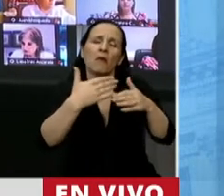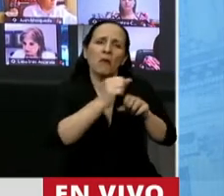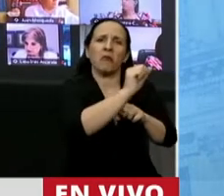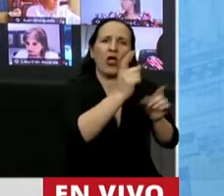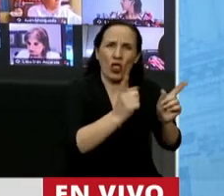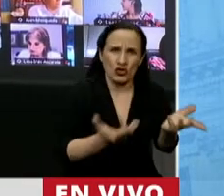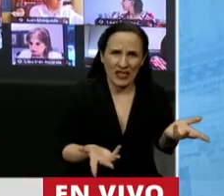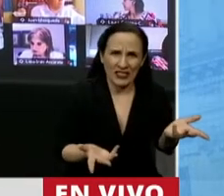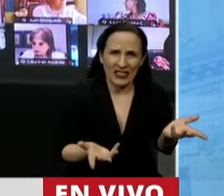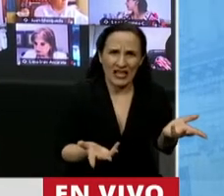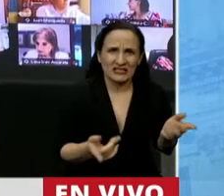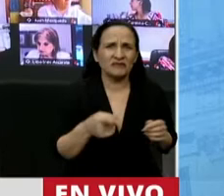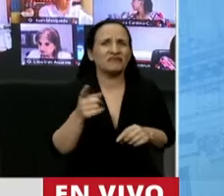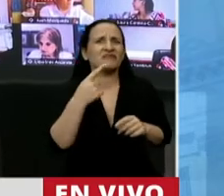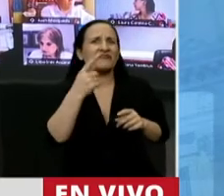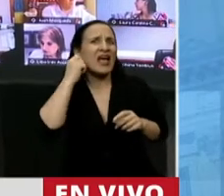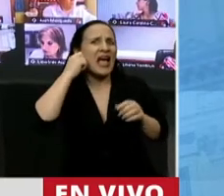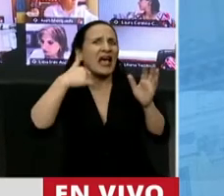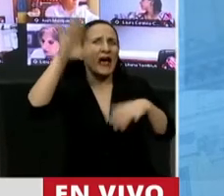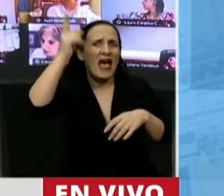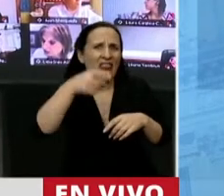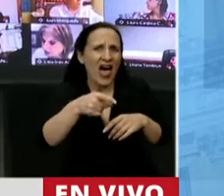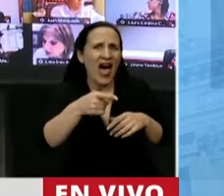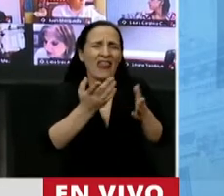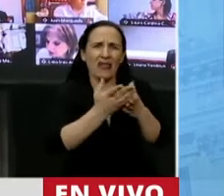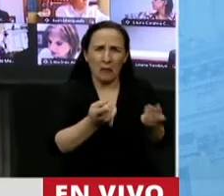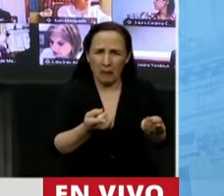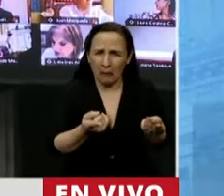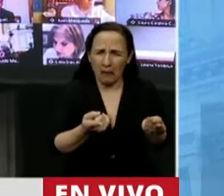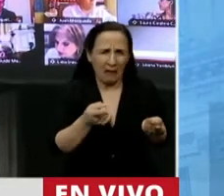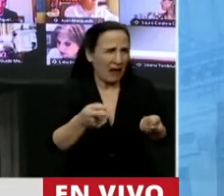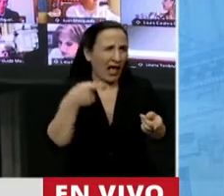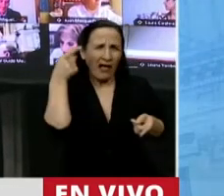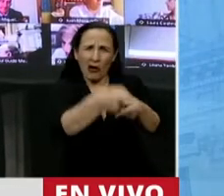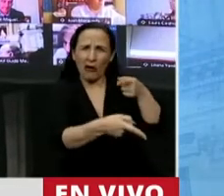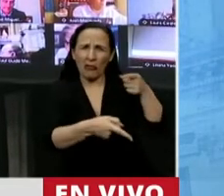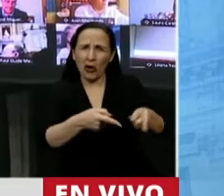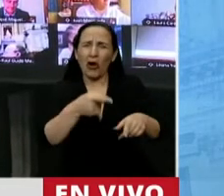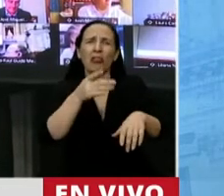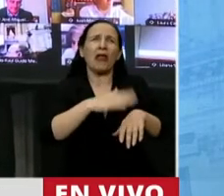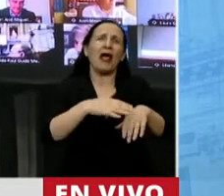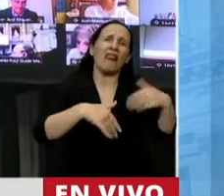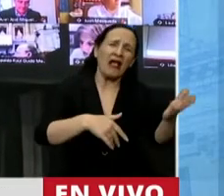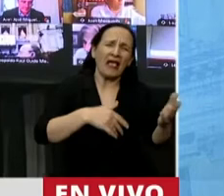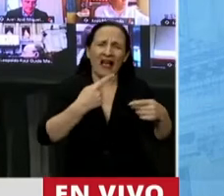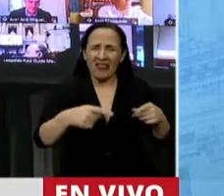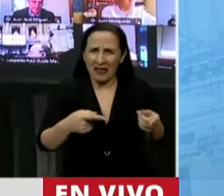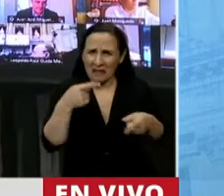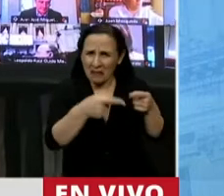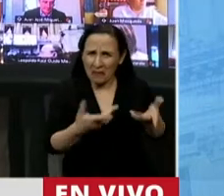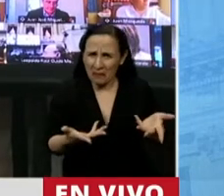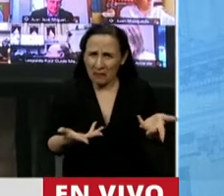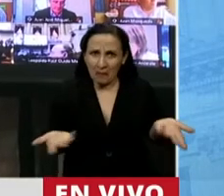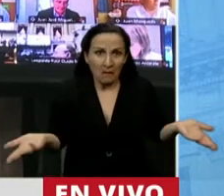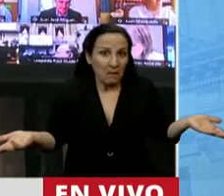que son cada vez más grandes. Los atacó por su edad, porque vienen de los sectores populares, porque son de izquierda. Bueno, ya